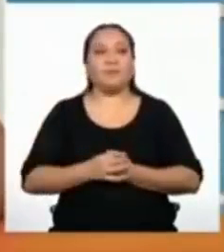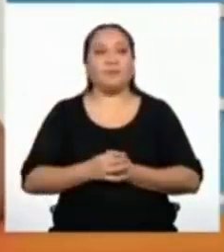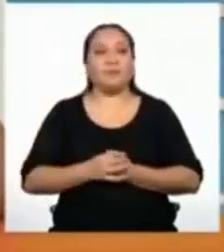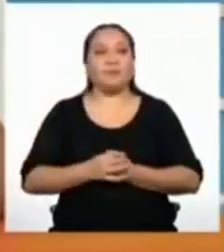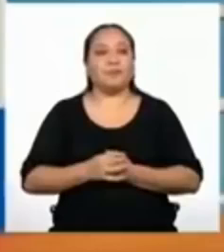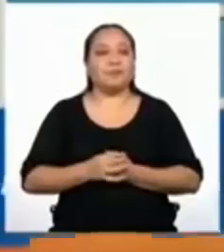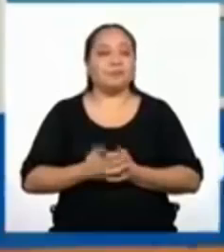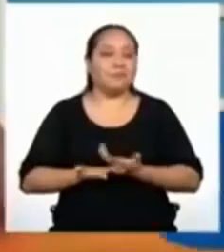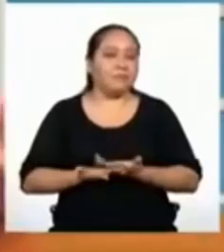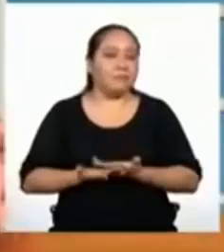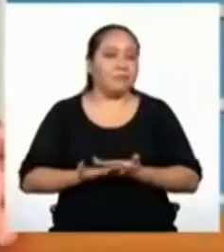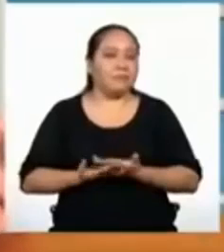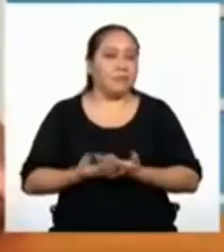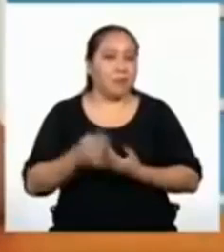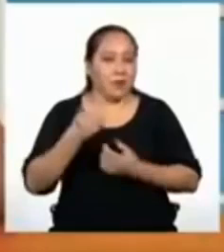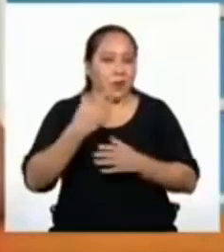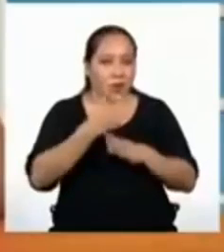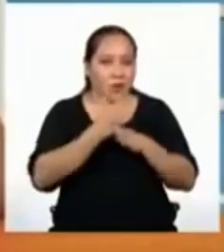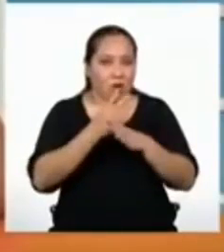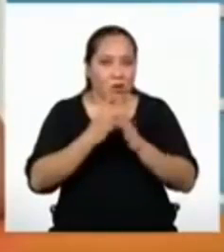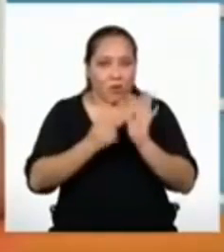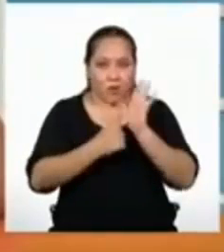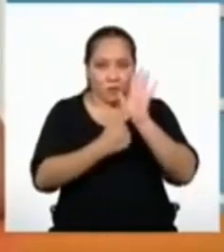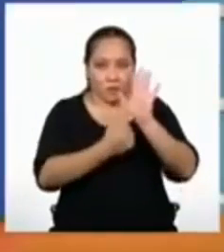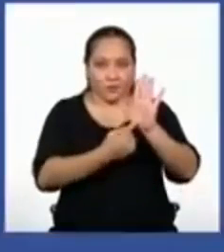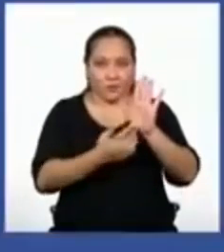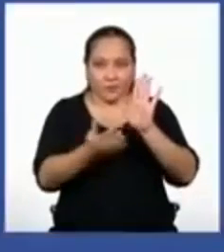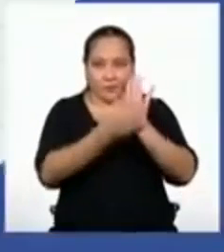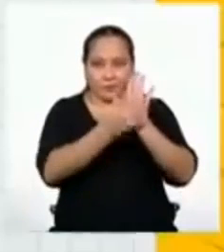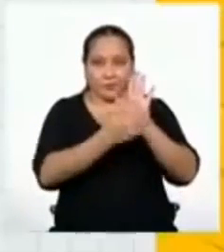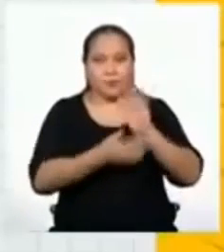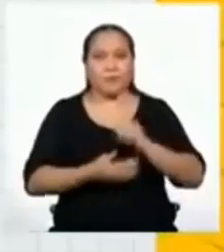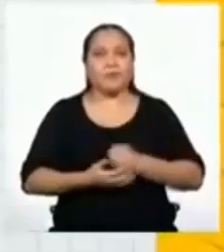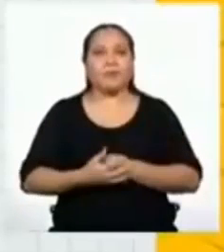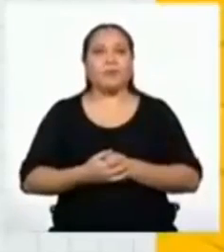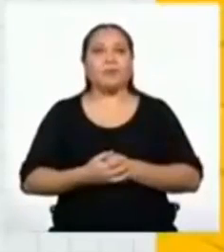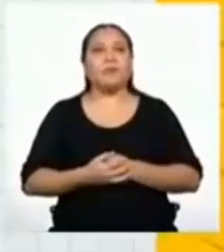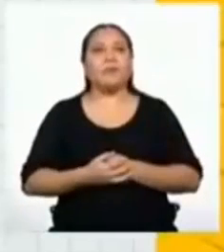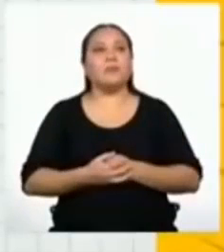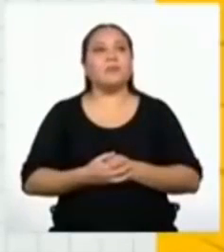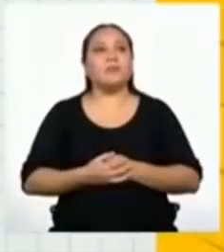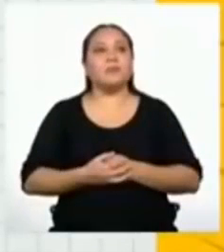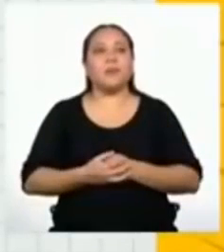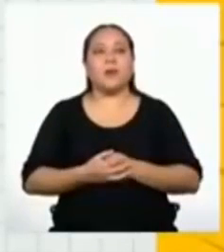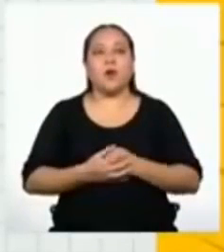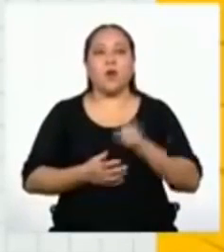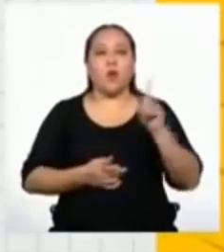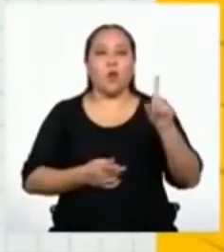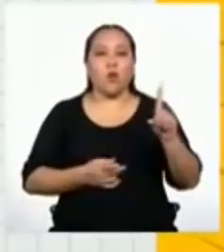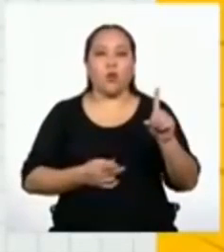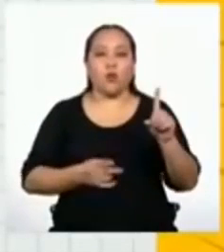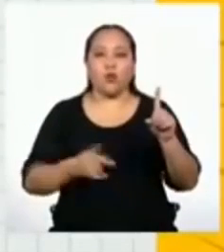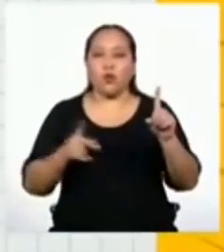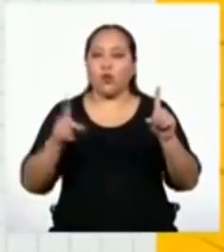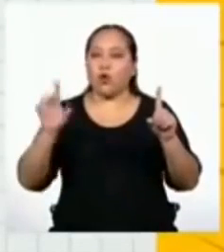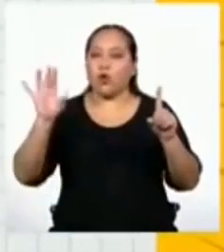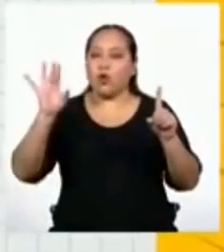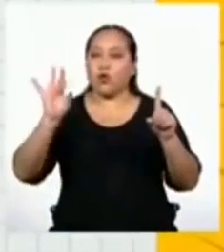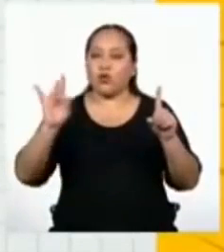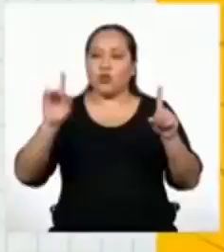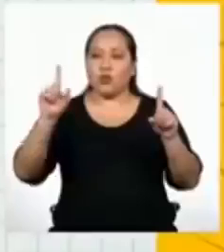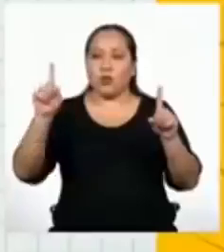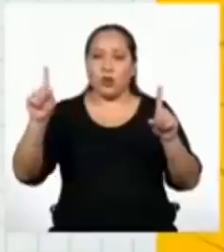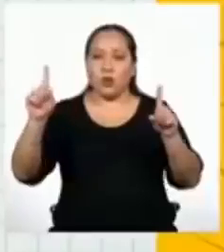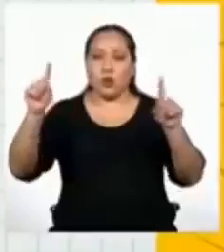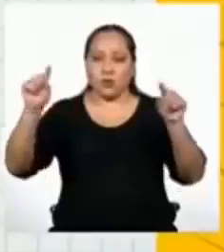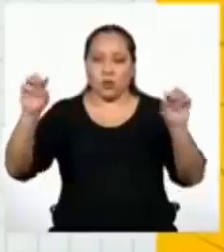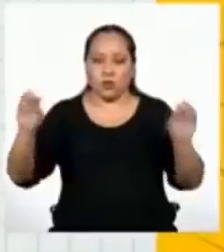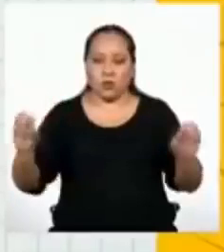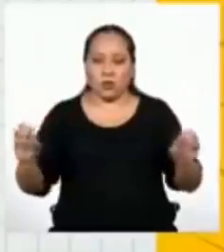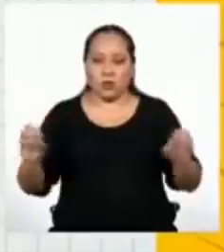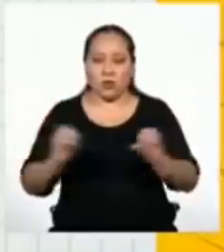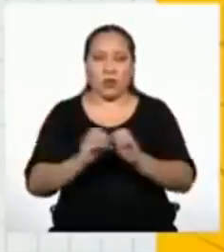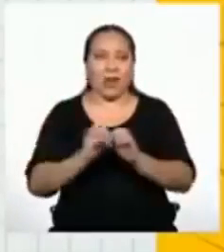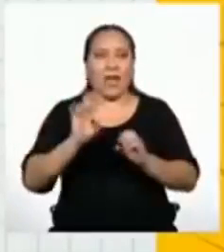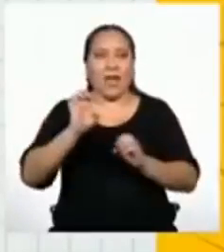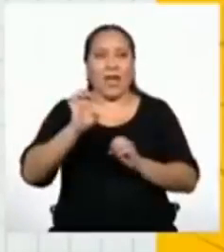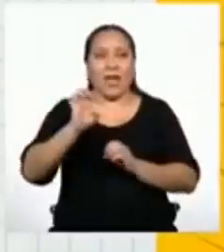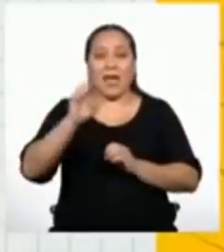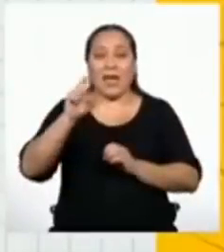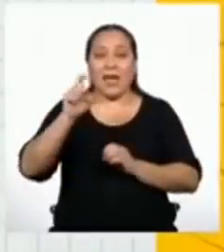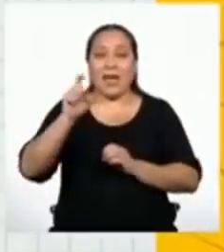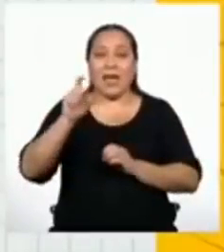A ver, te comparto la pantalla. El uno y el ochenta y uno son los extremos,